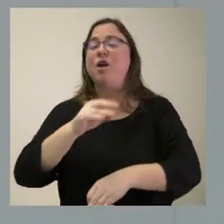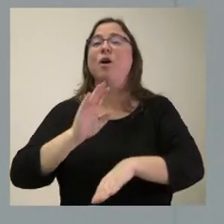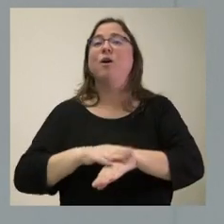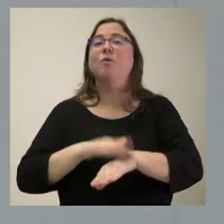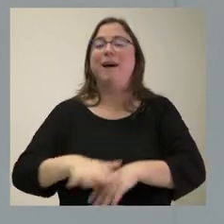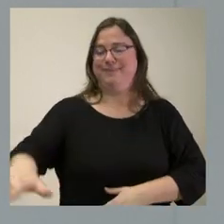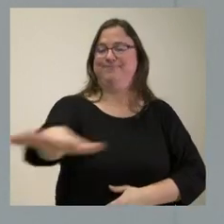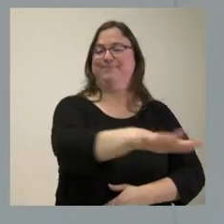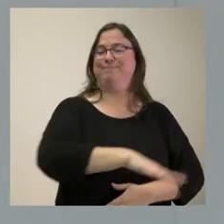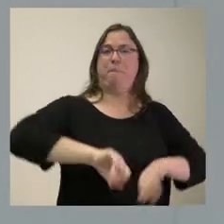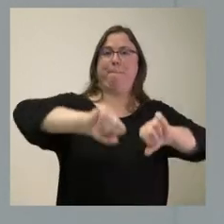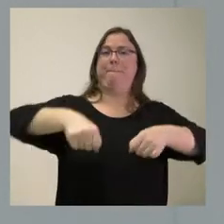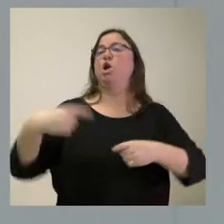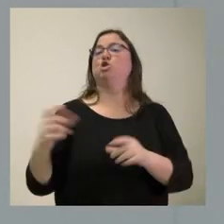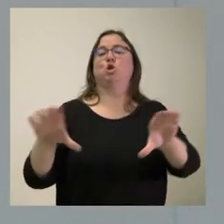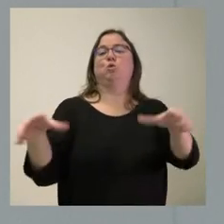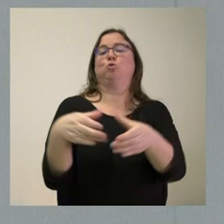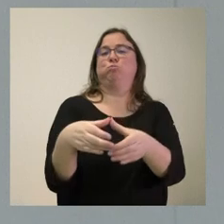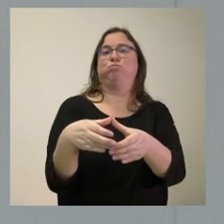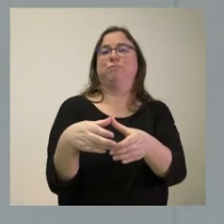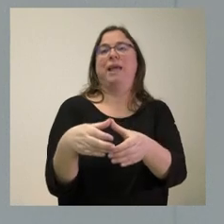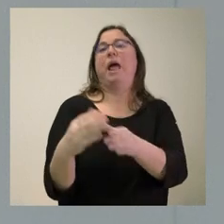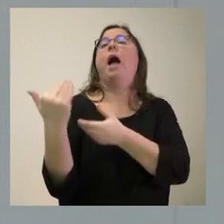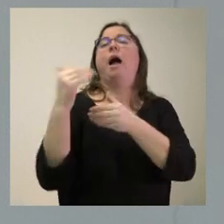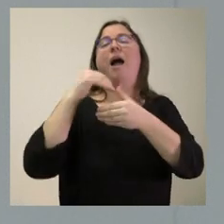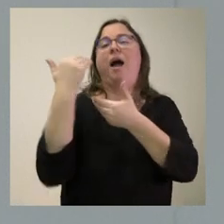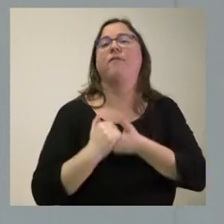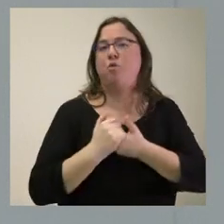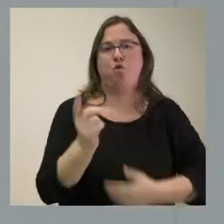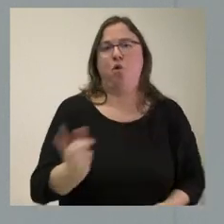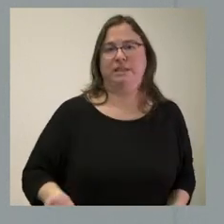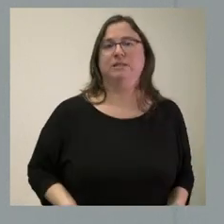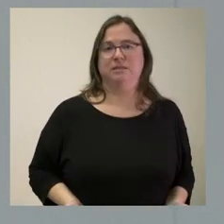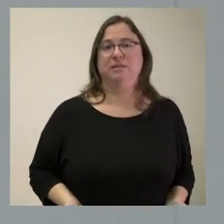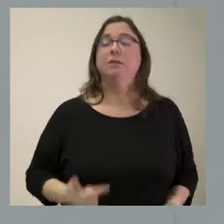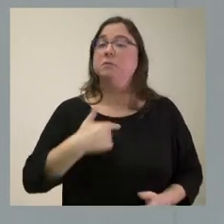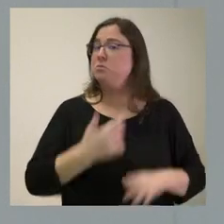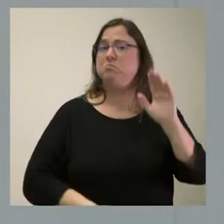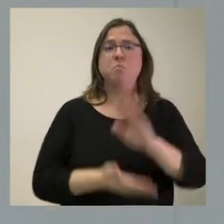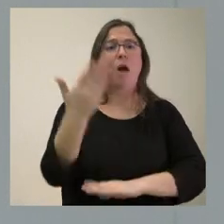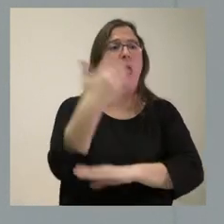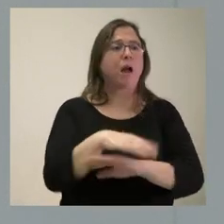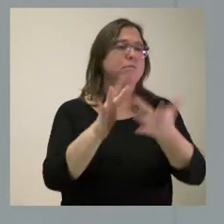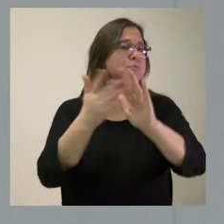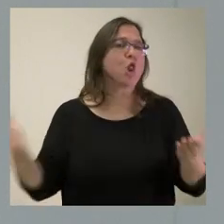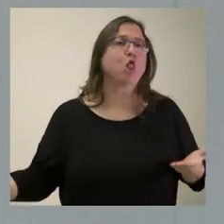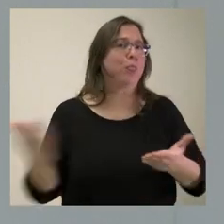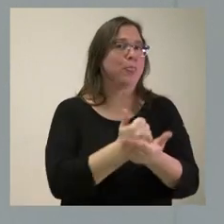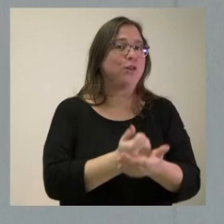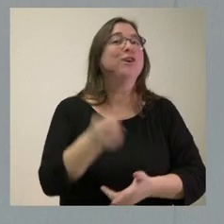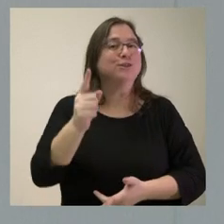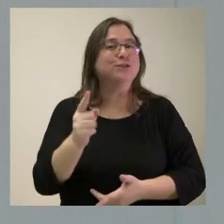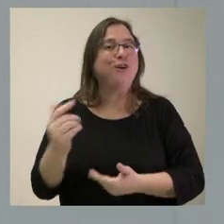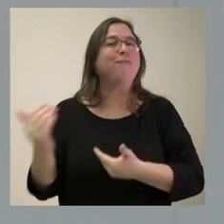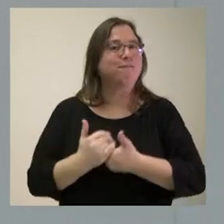sitio esté solo, solo acompañado de personas que te son afines. Y esto es a lo que me refiero, que uno sale a la calle para hablar con todo el mundo, no solo con aquellos